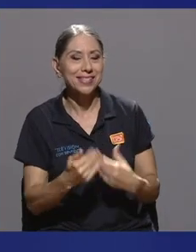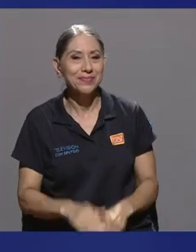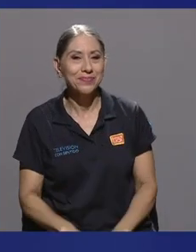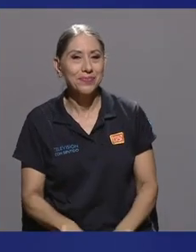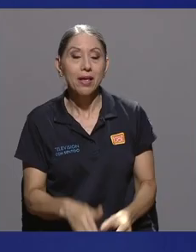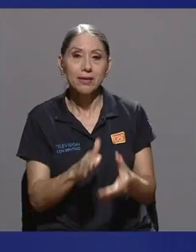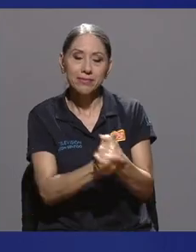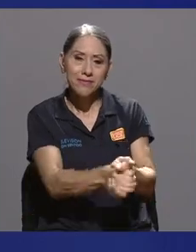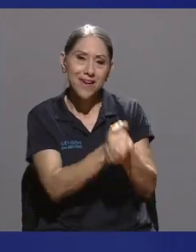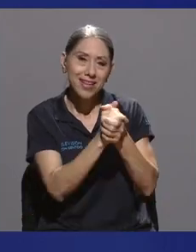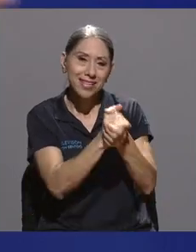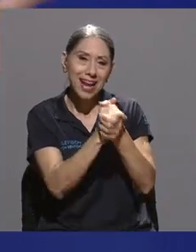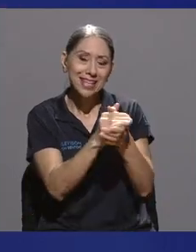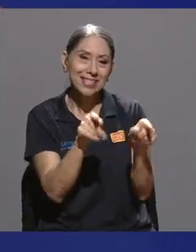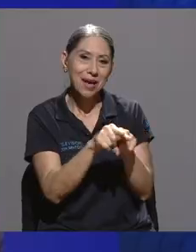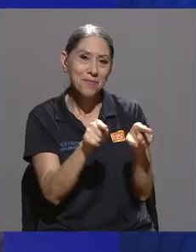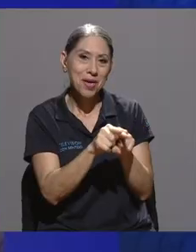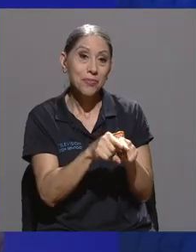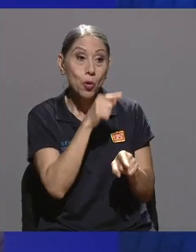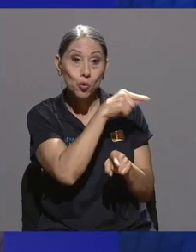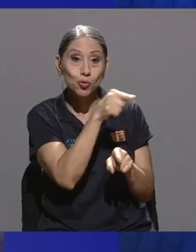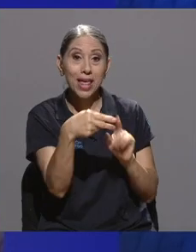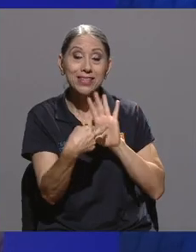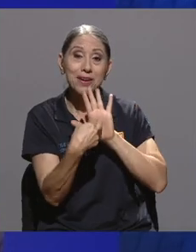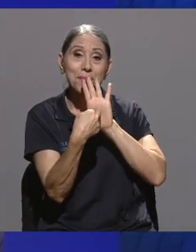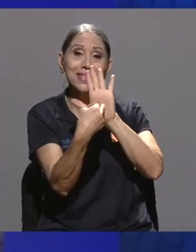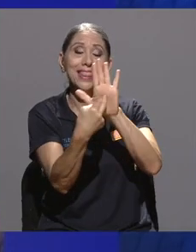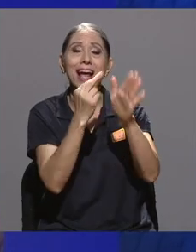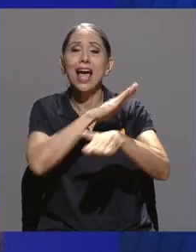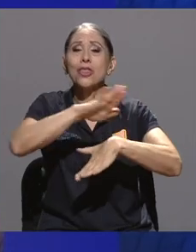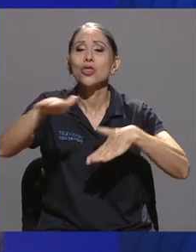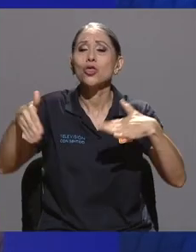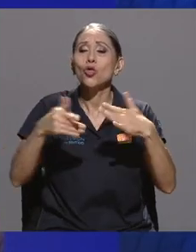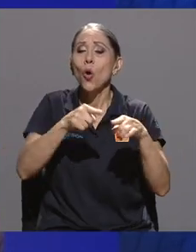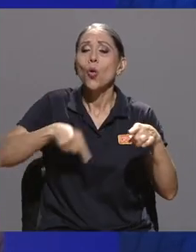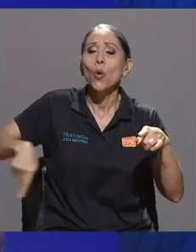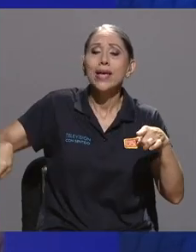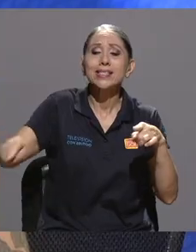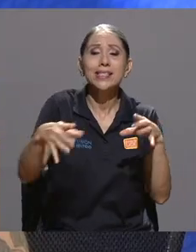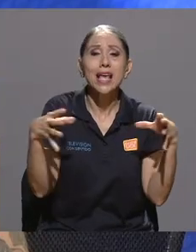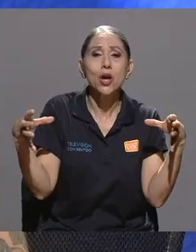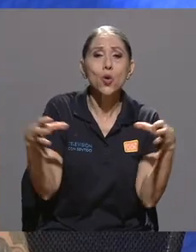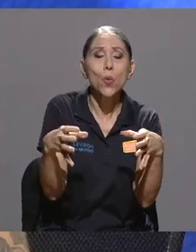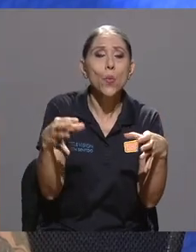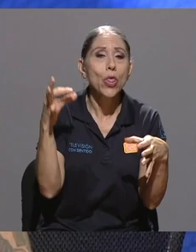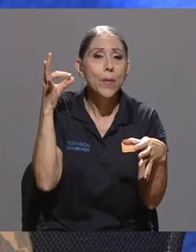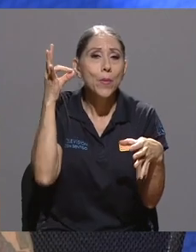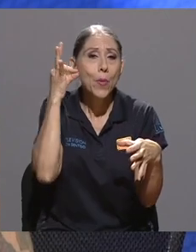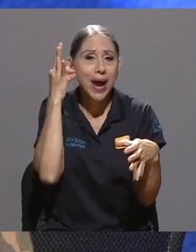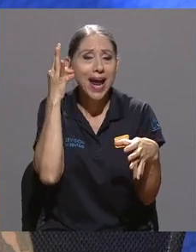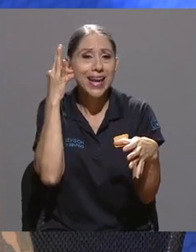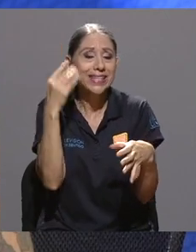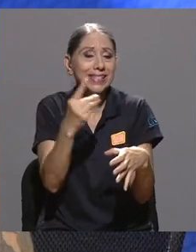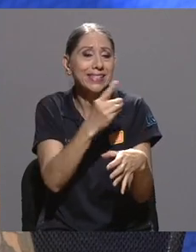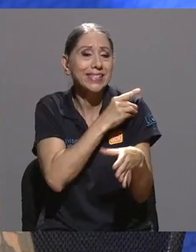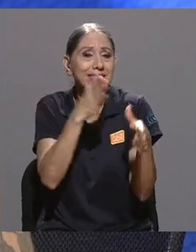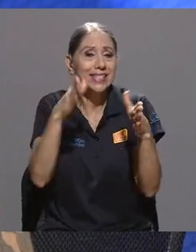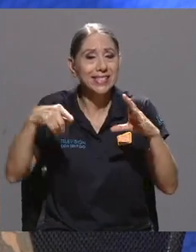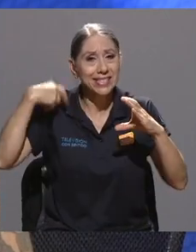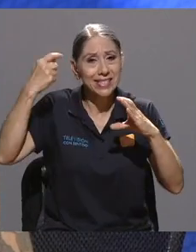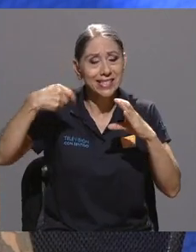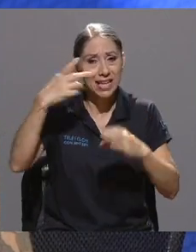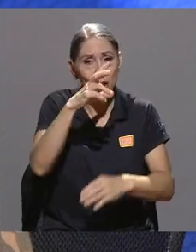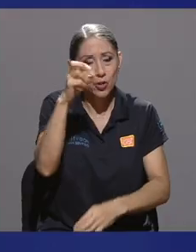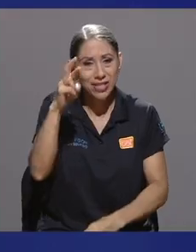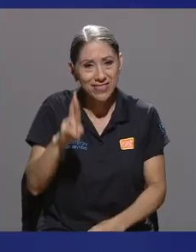felicitarlas también a ustedes en representación de todo ese grupo enorme de mujeres que hacen cine, que producen